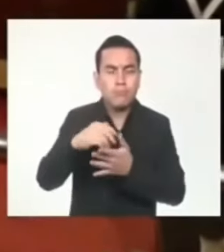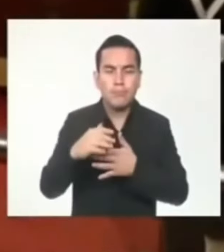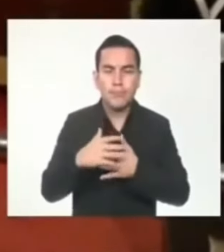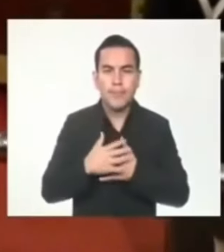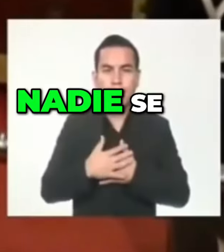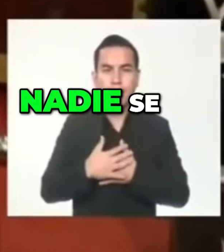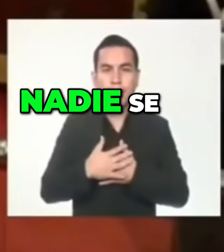Nadie se...